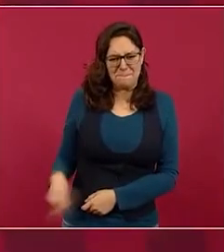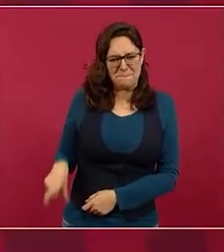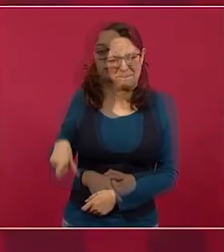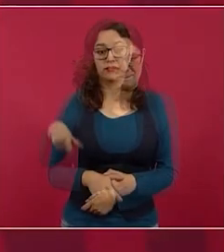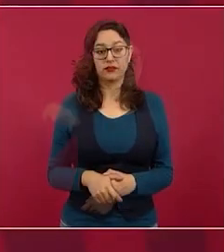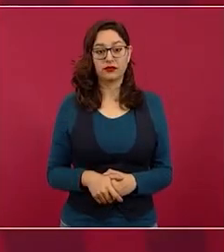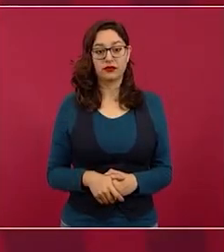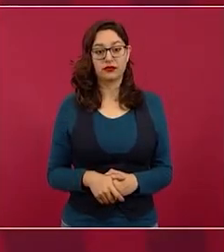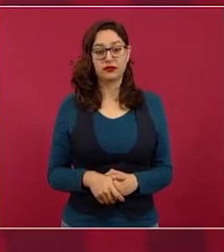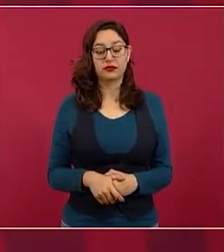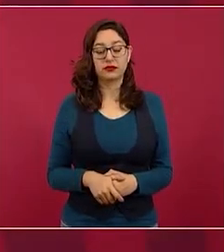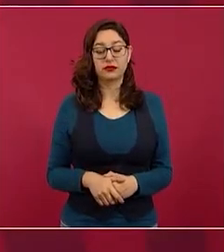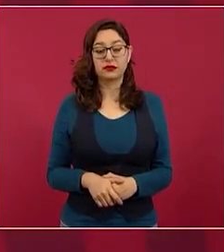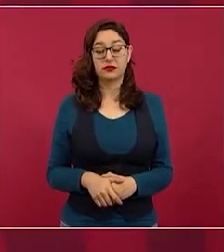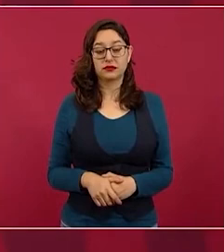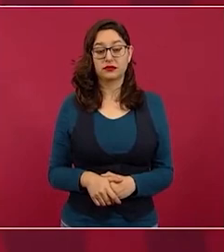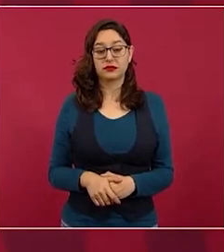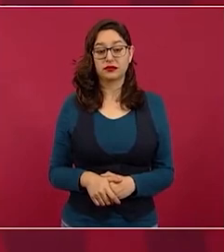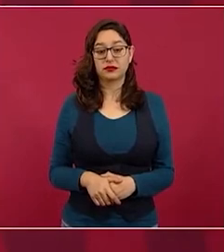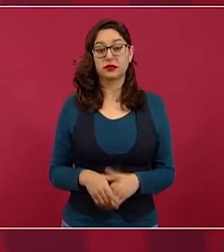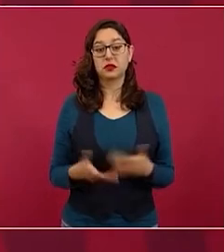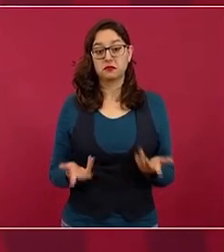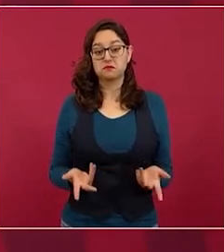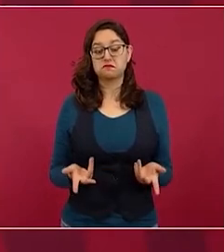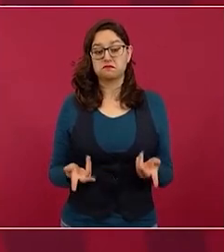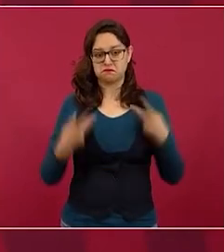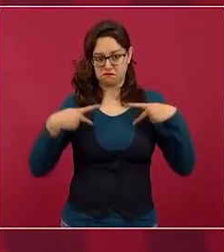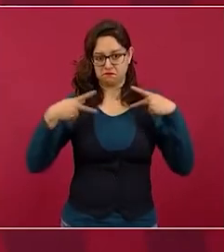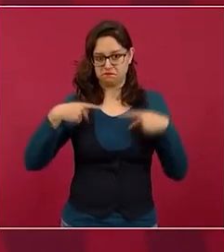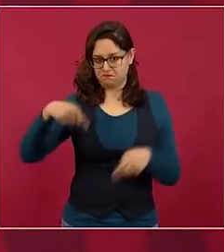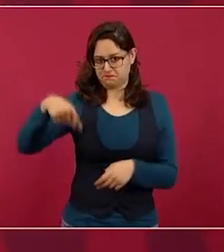dinero personajes de México